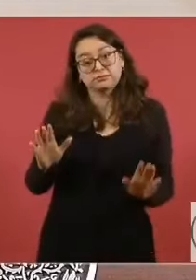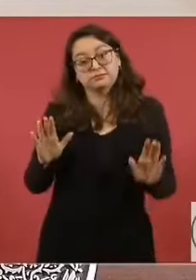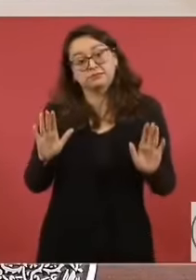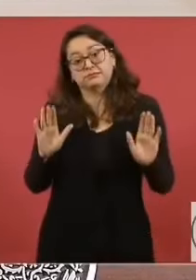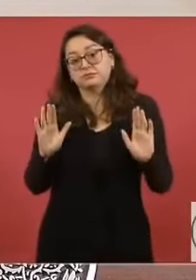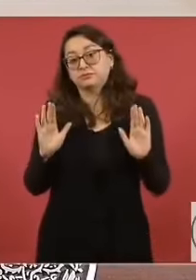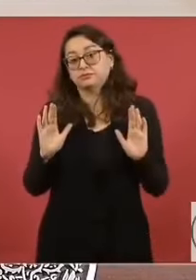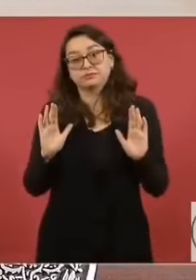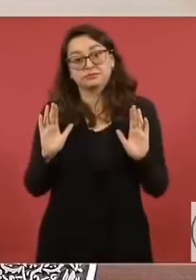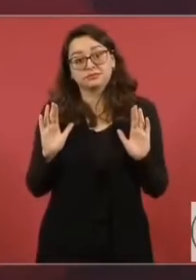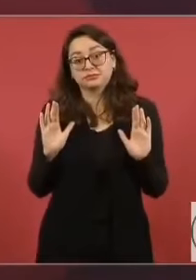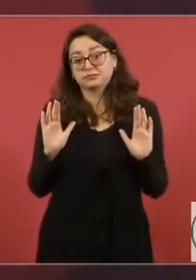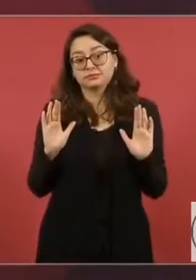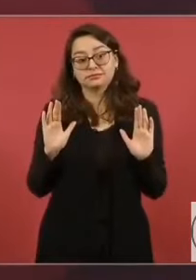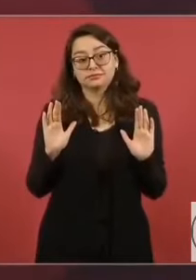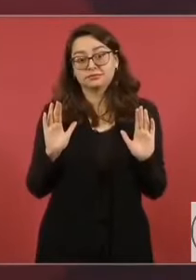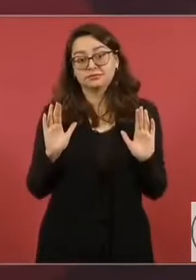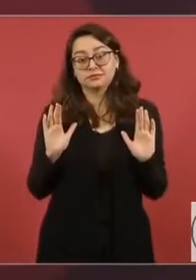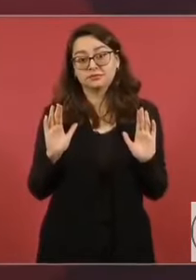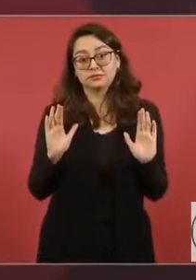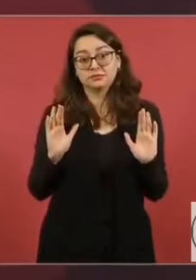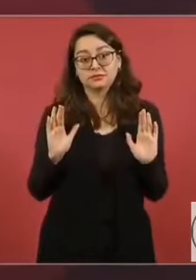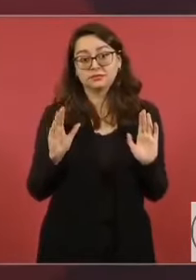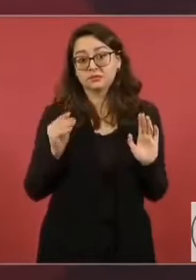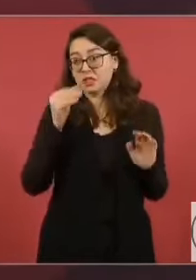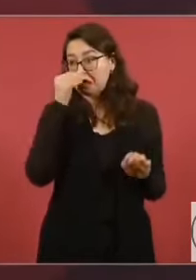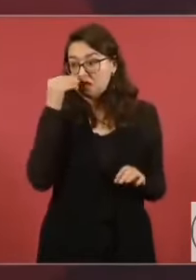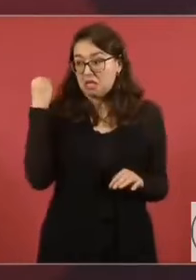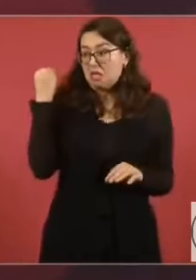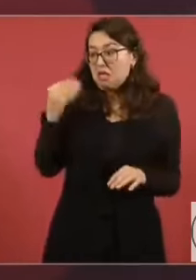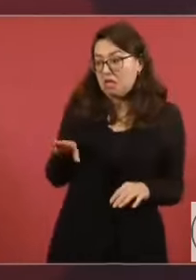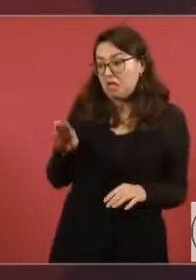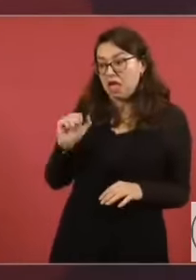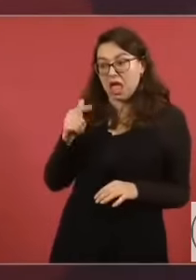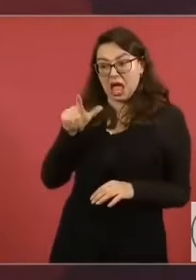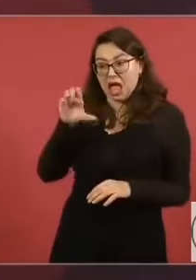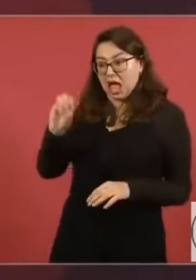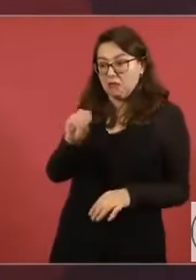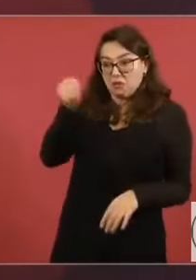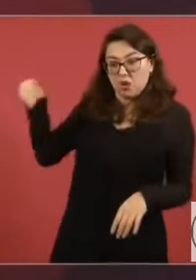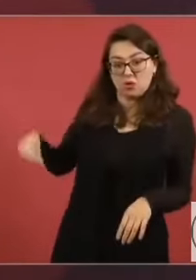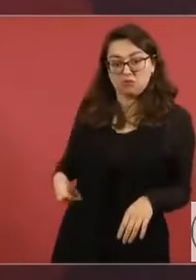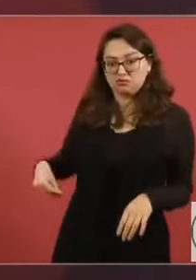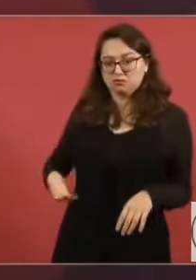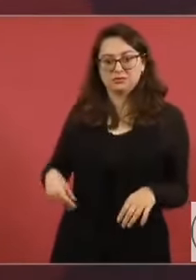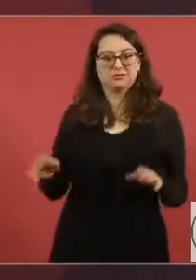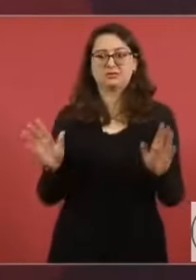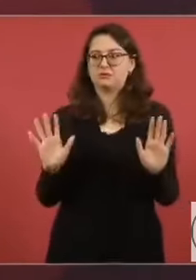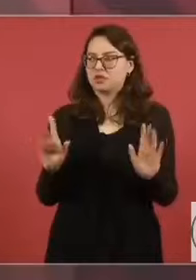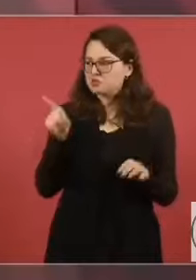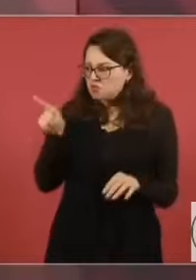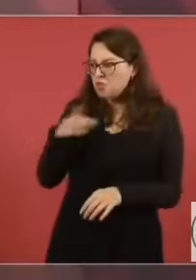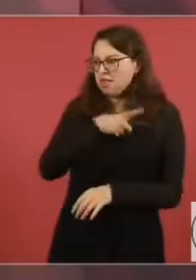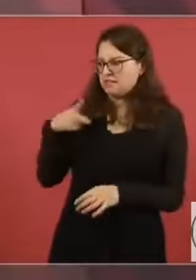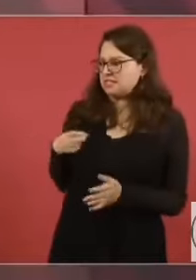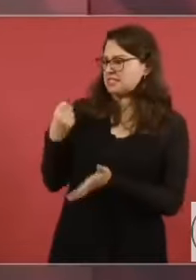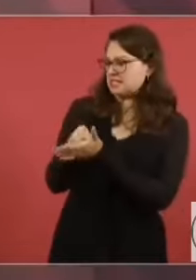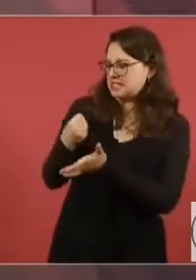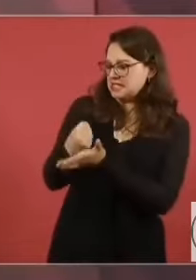Y me reprochen, ¿y por qué no insistió?